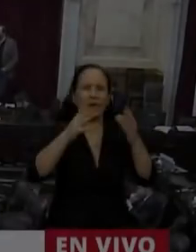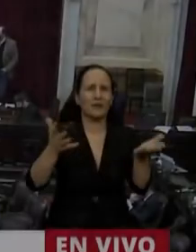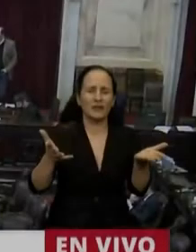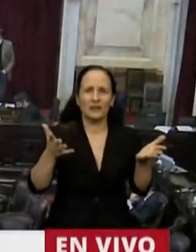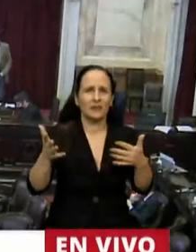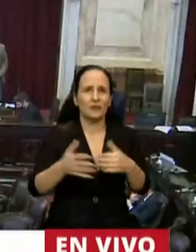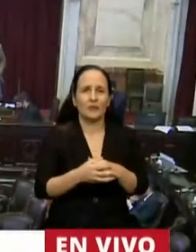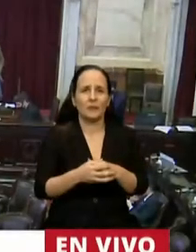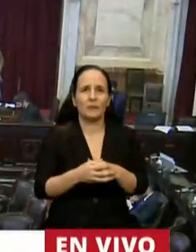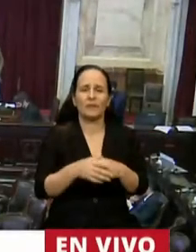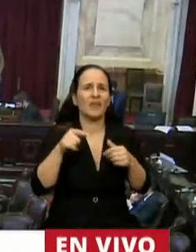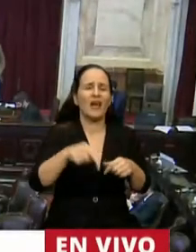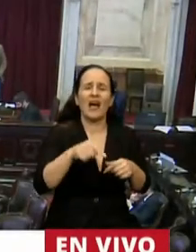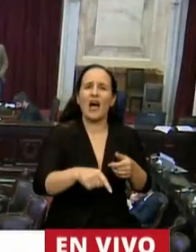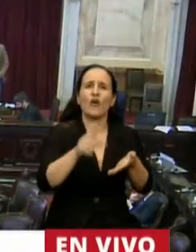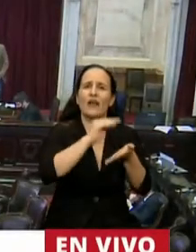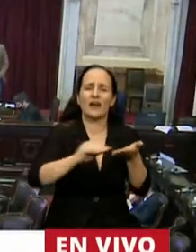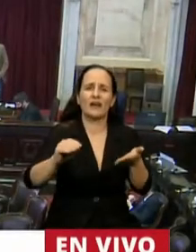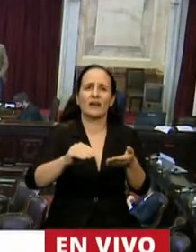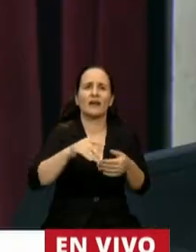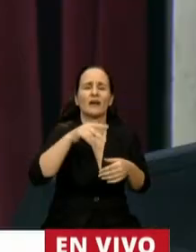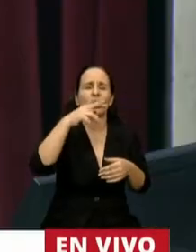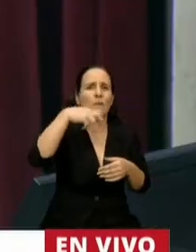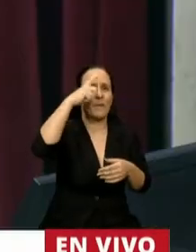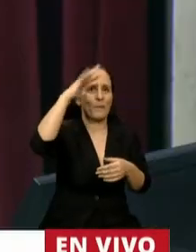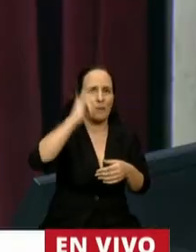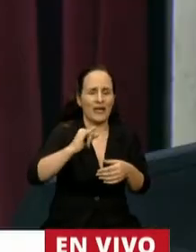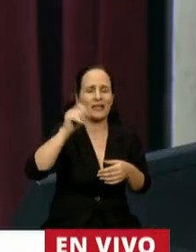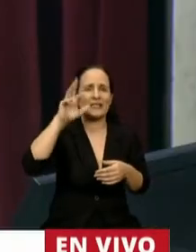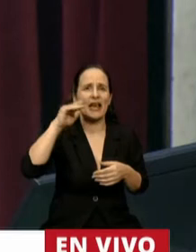Tiene la palabra el diputado Hernán Pérez Araujo.